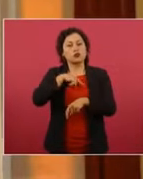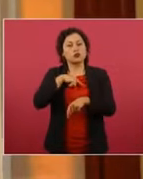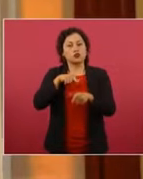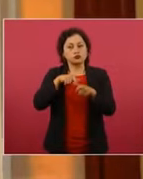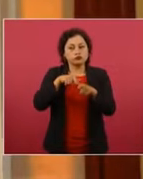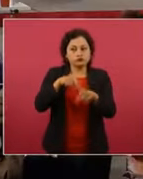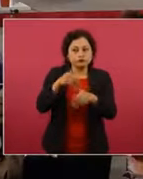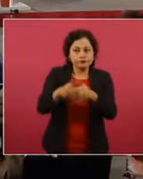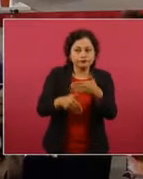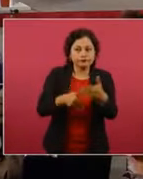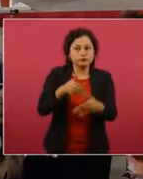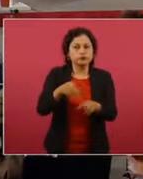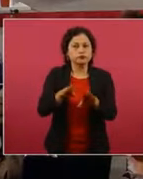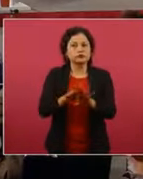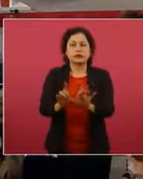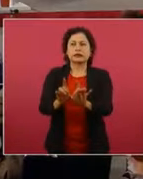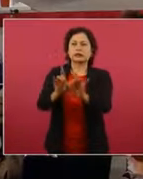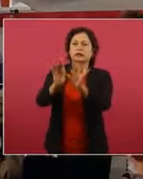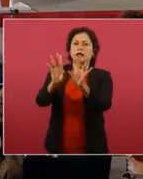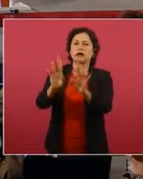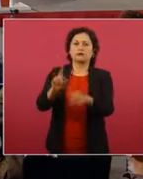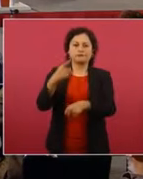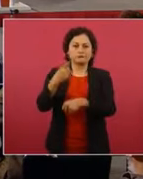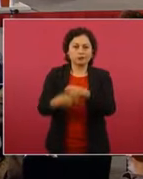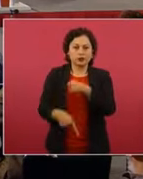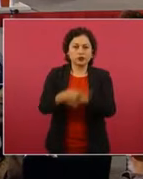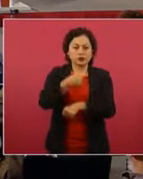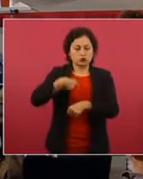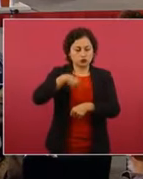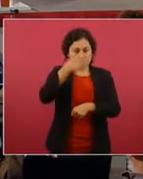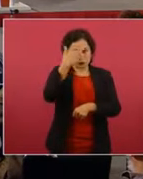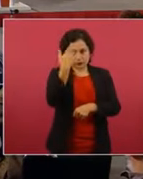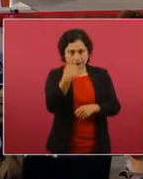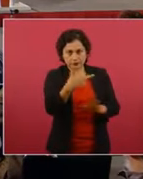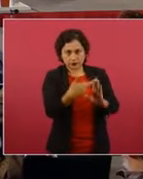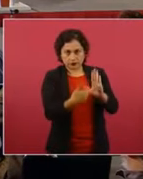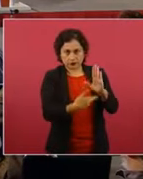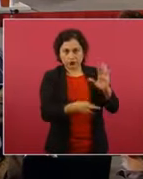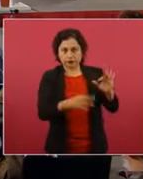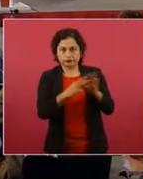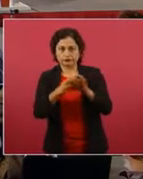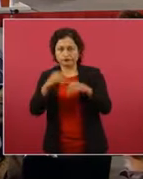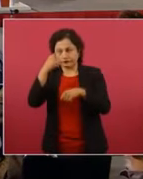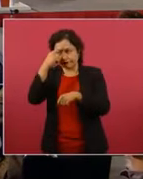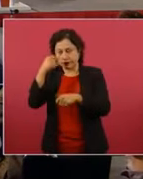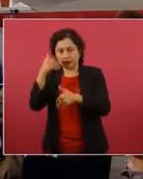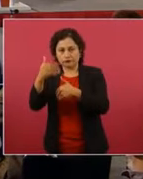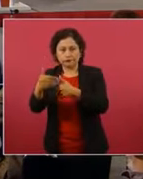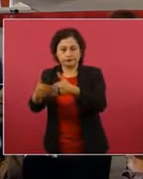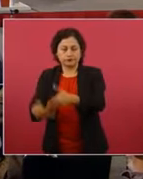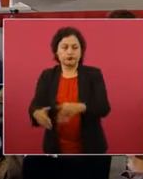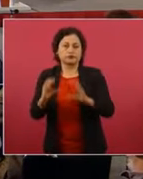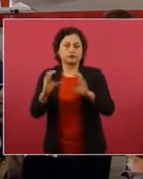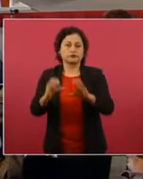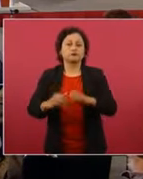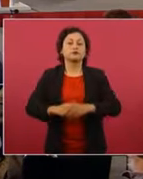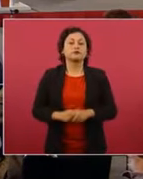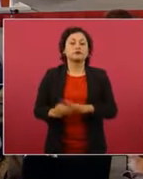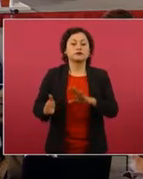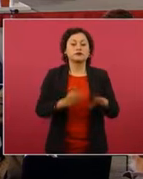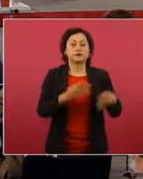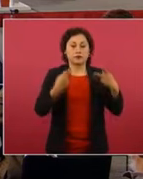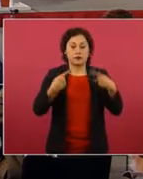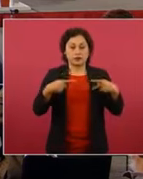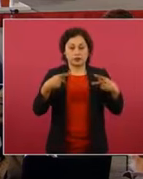alguna agresión, ante algún evento. Adelante, por favor. Aquí tenemos el personal militar procesado y